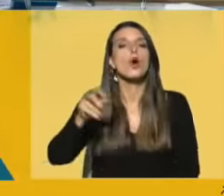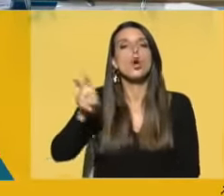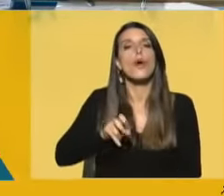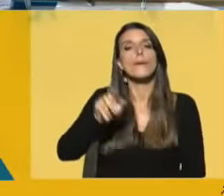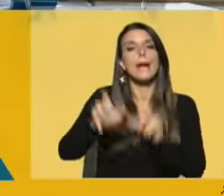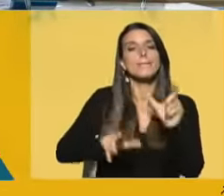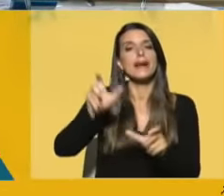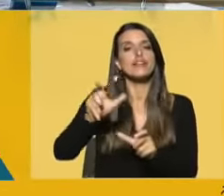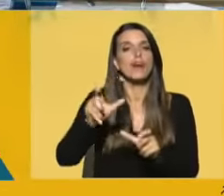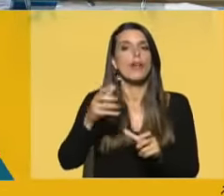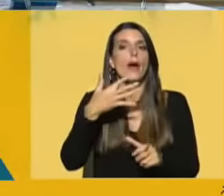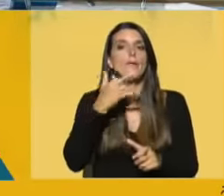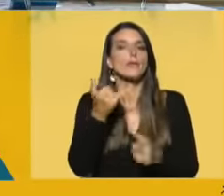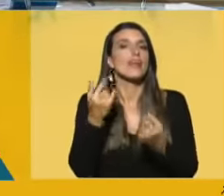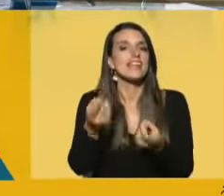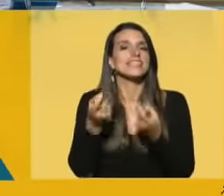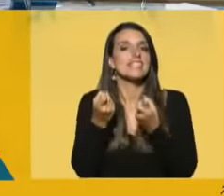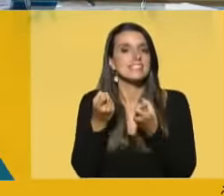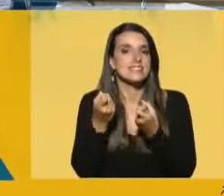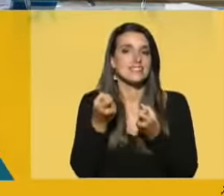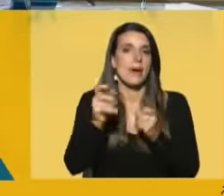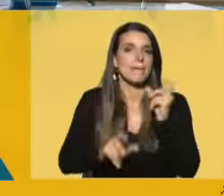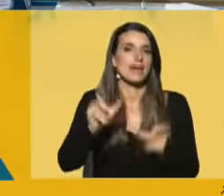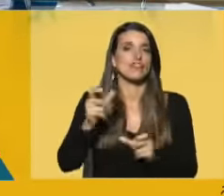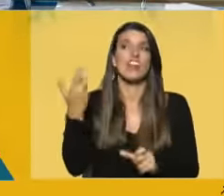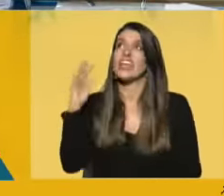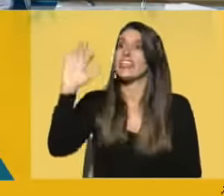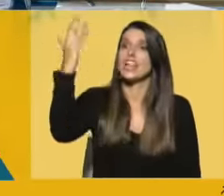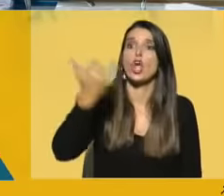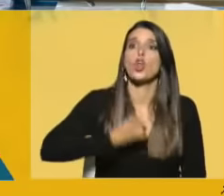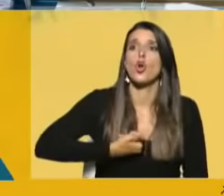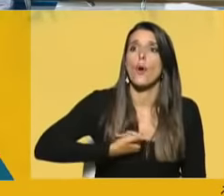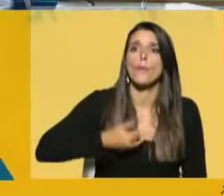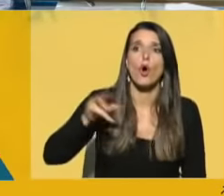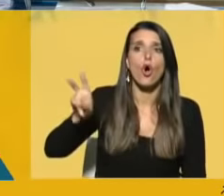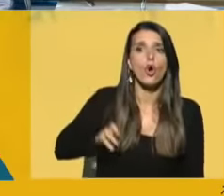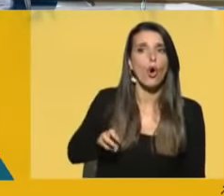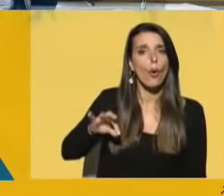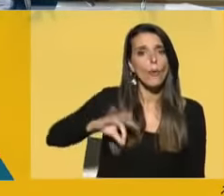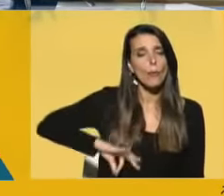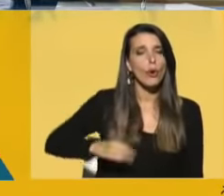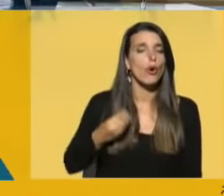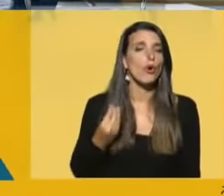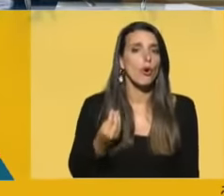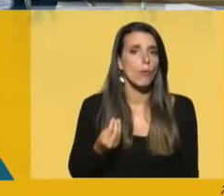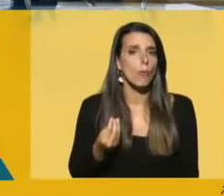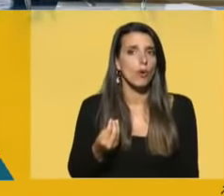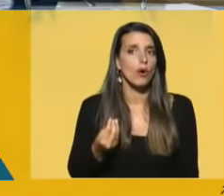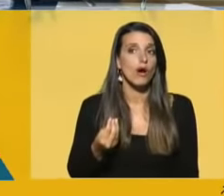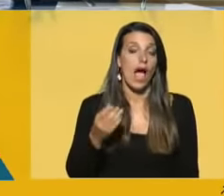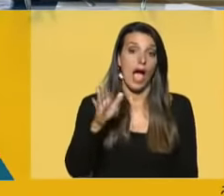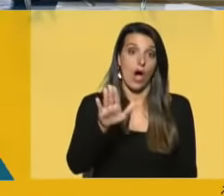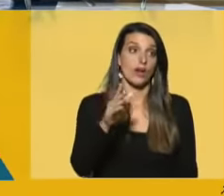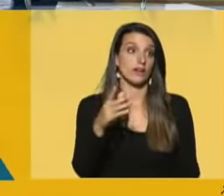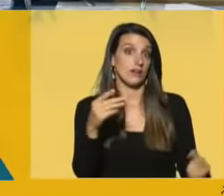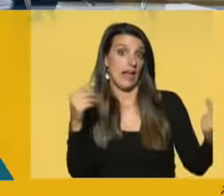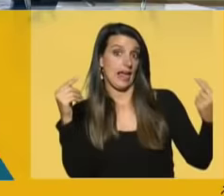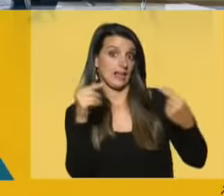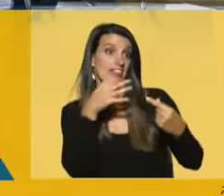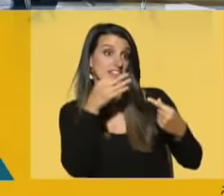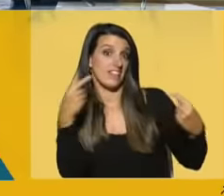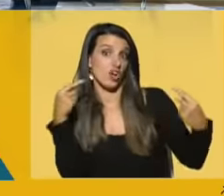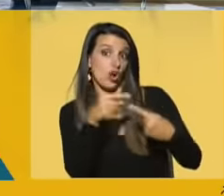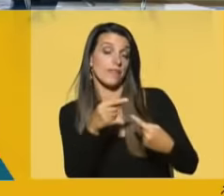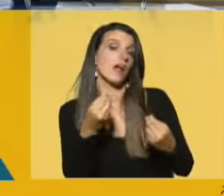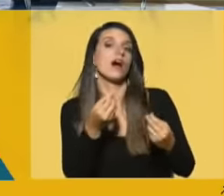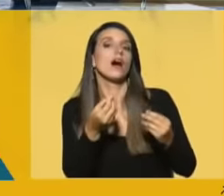Amplio, poder atender las necesidades que la gente tenía en el interior del país. Ahora, a contra lo que dice el señor Michelini,